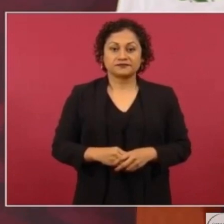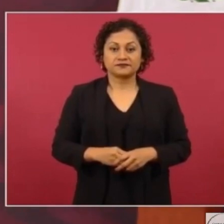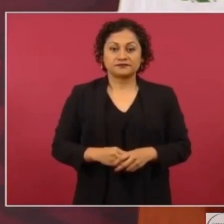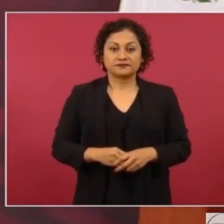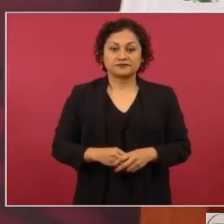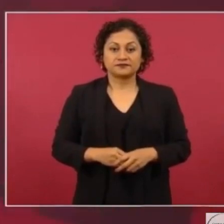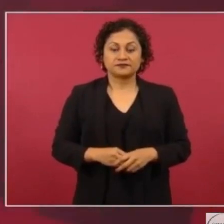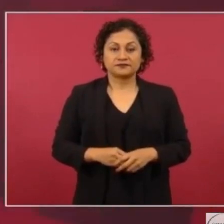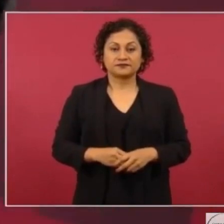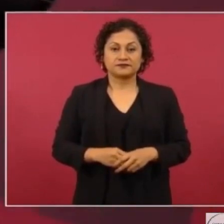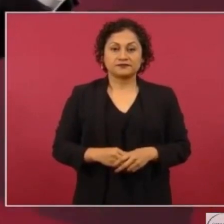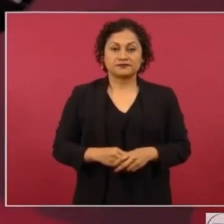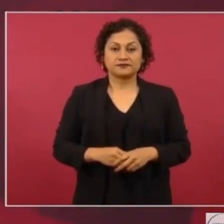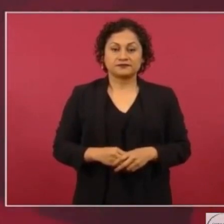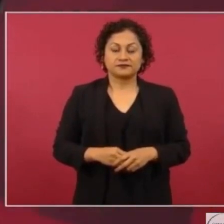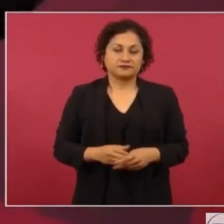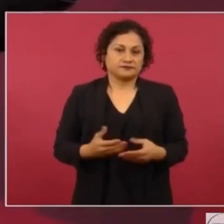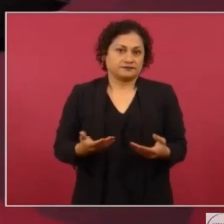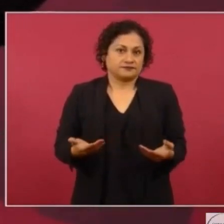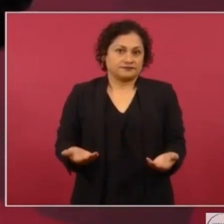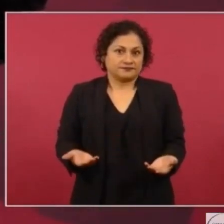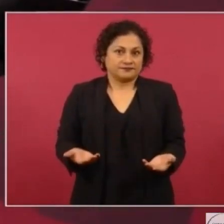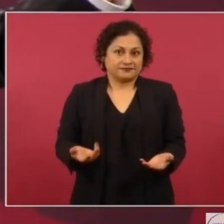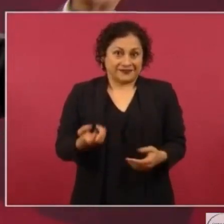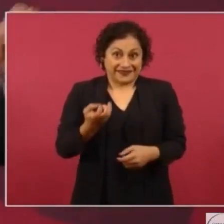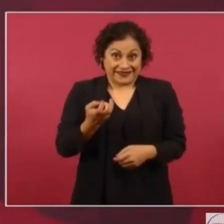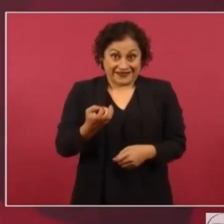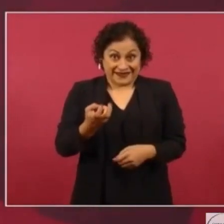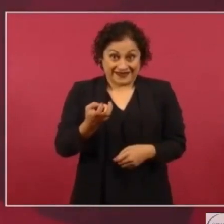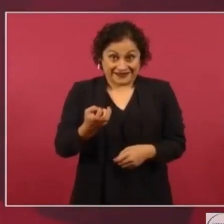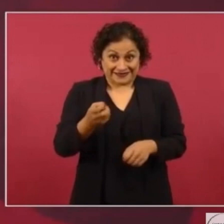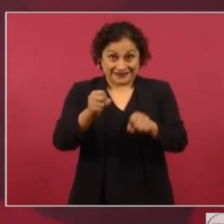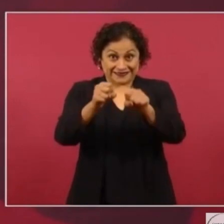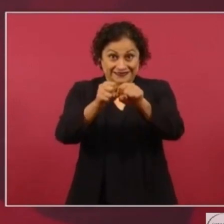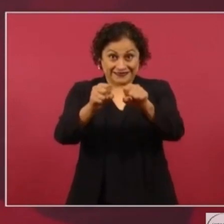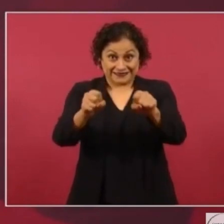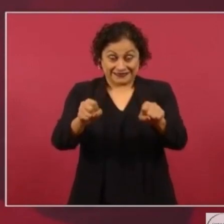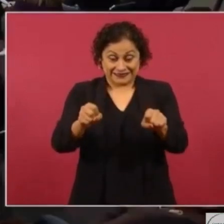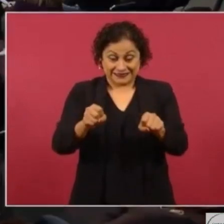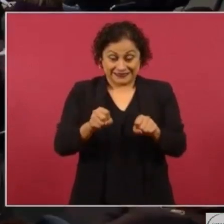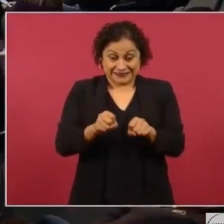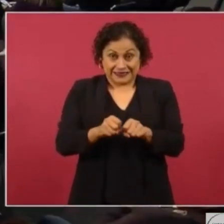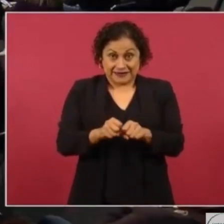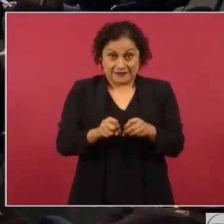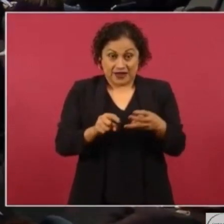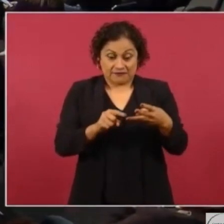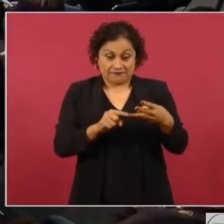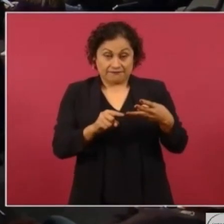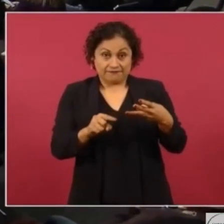Eran poder a la sombra,